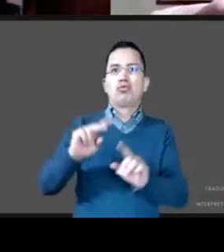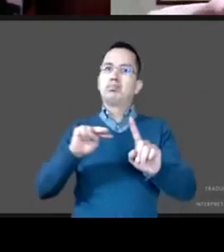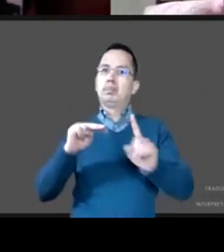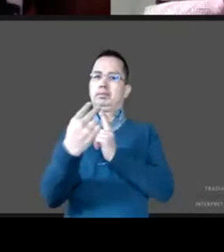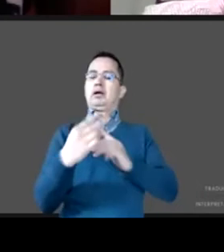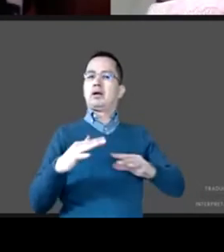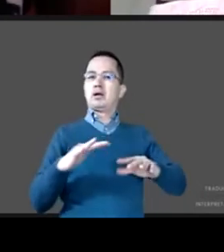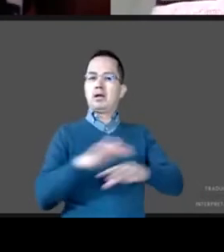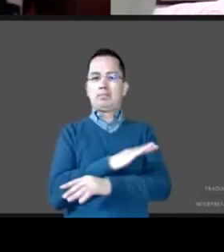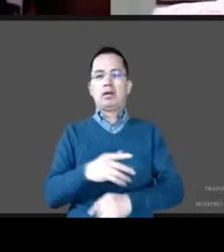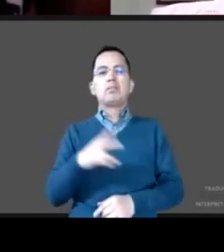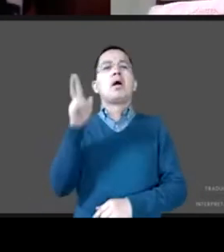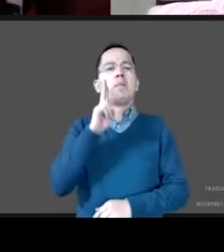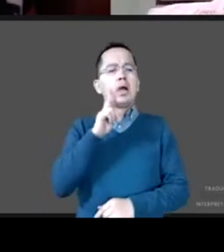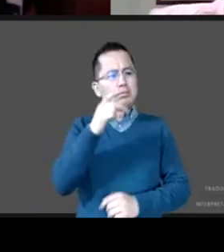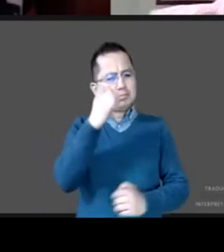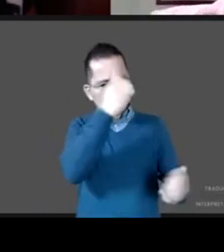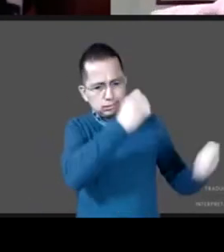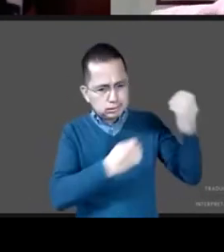pasarle el esquema de